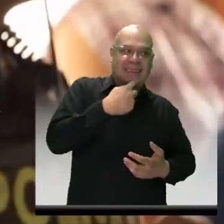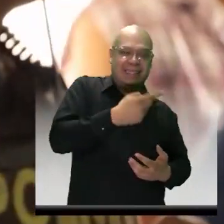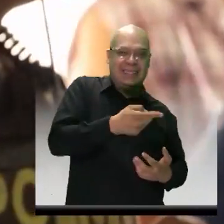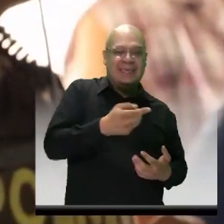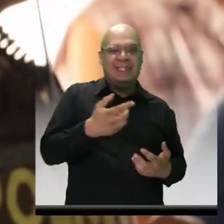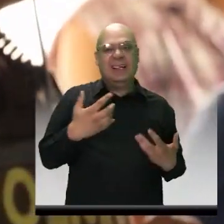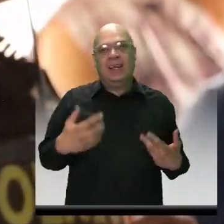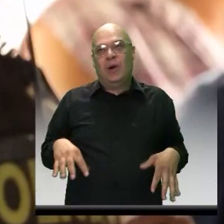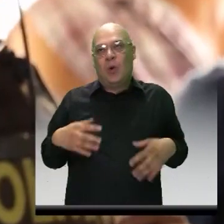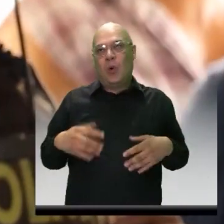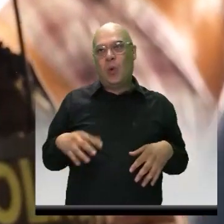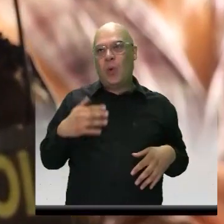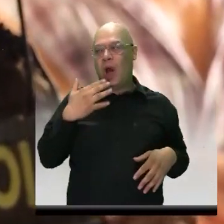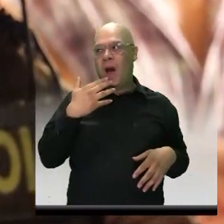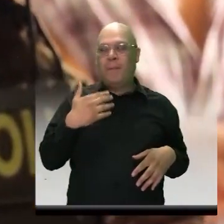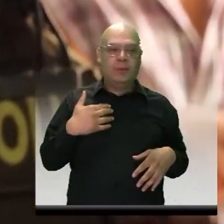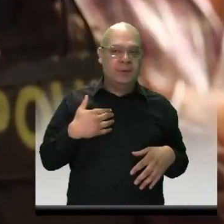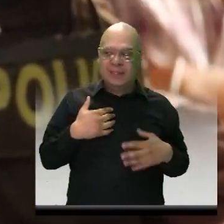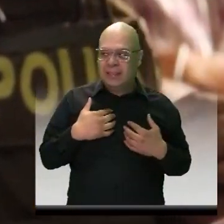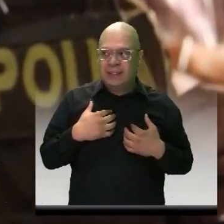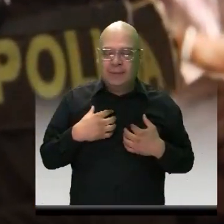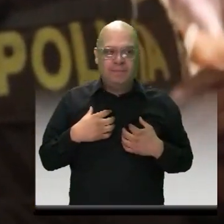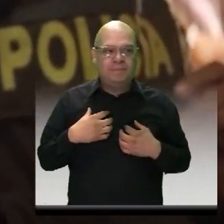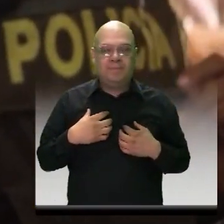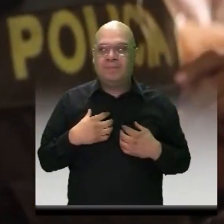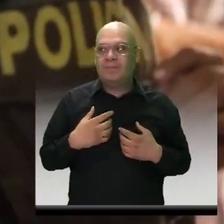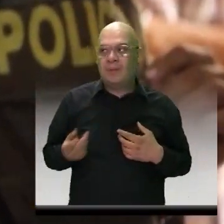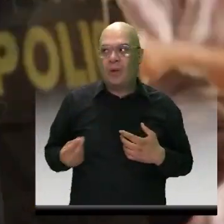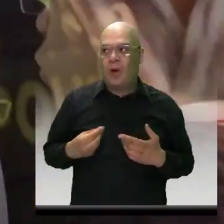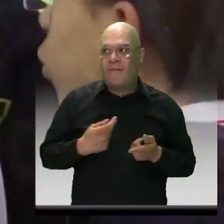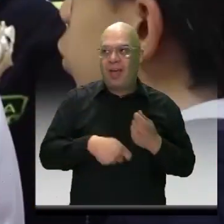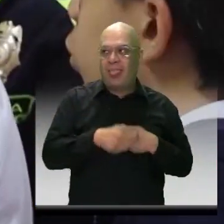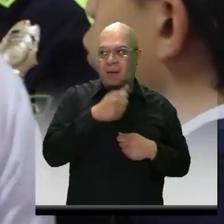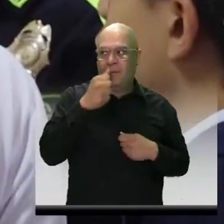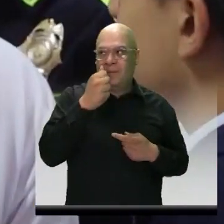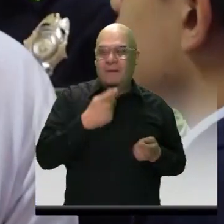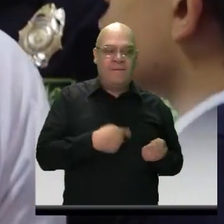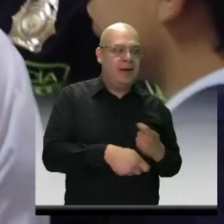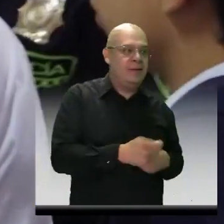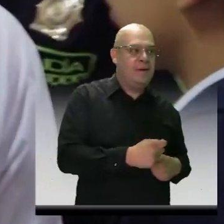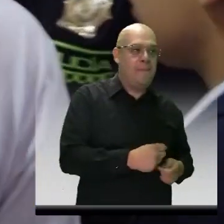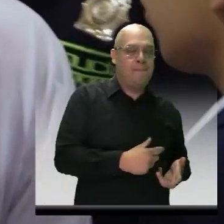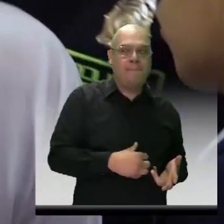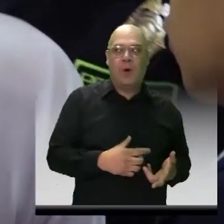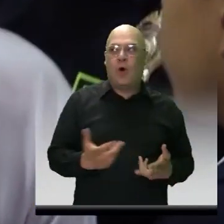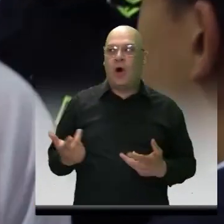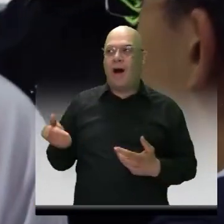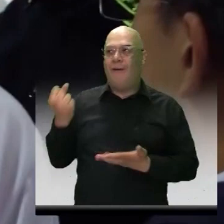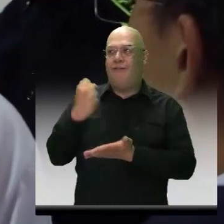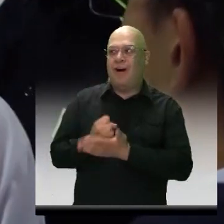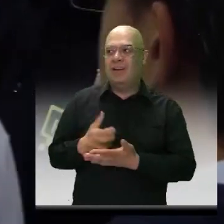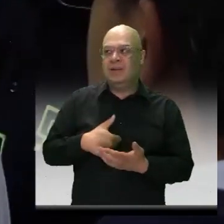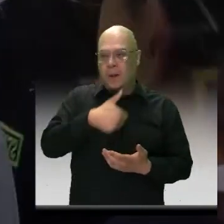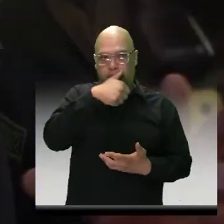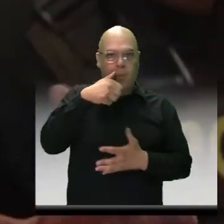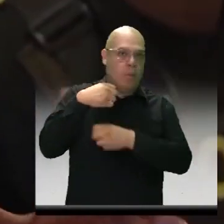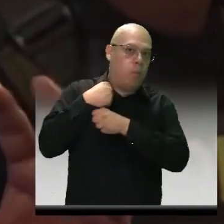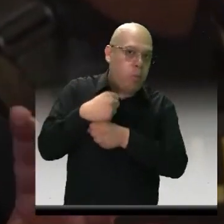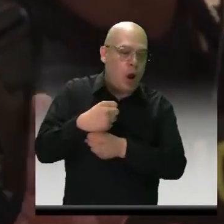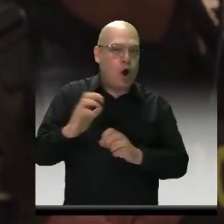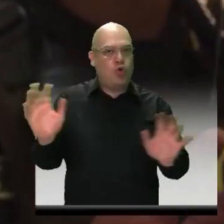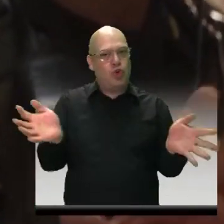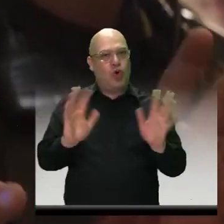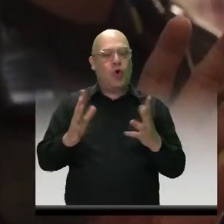pronto que sean empleados para vender droga, o caigan en ese flagelo que es la drogadicción. La policía busca,